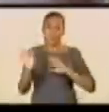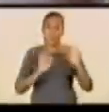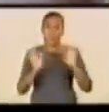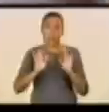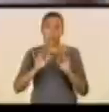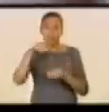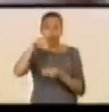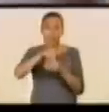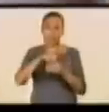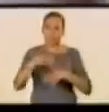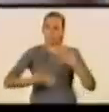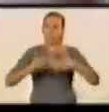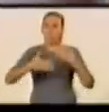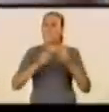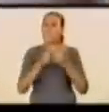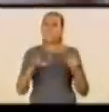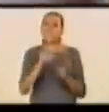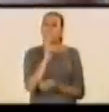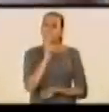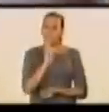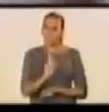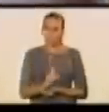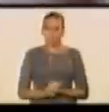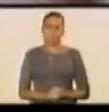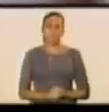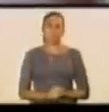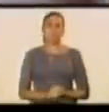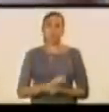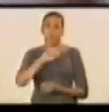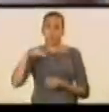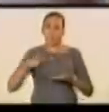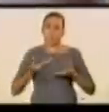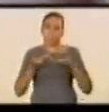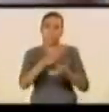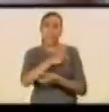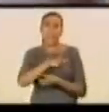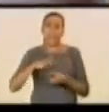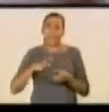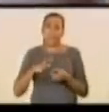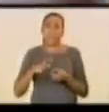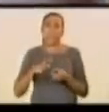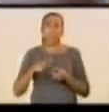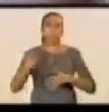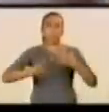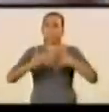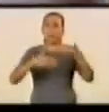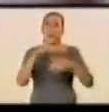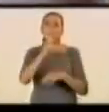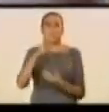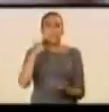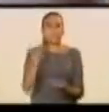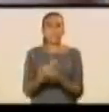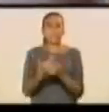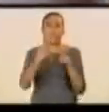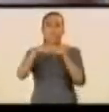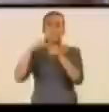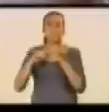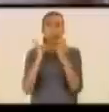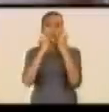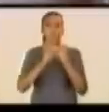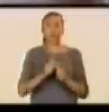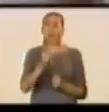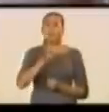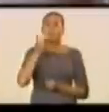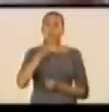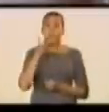avanzan sin dificultad. Hemos acreditado fluidamente a los testigos de las organizaciones políticas